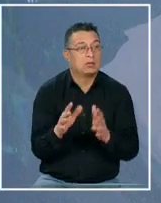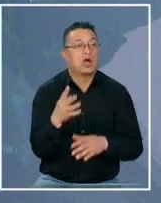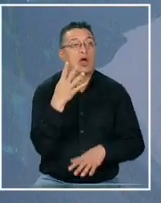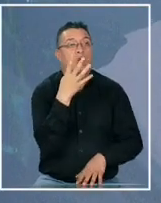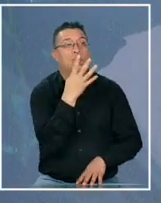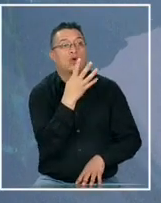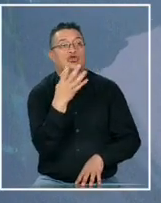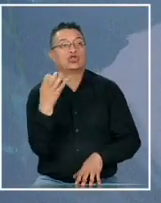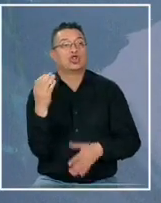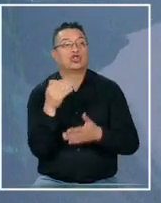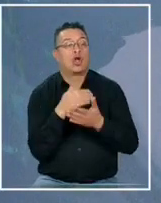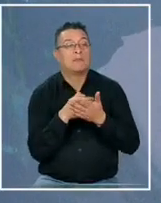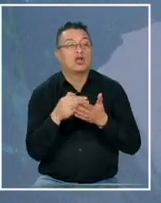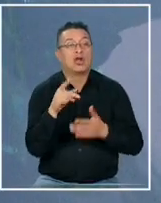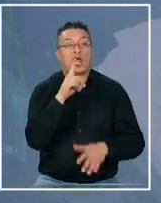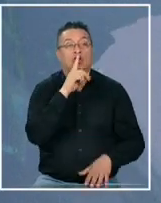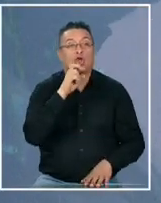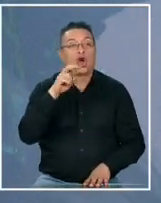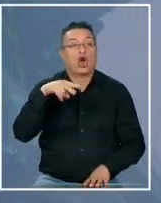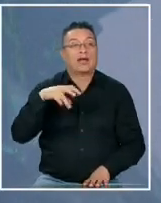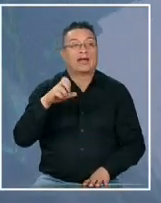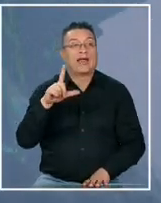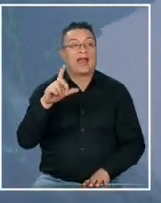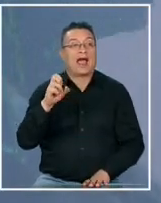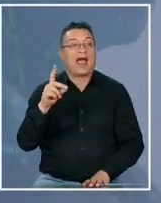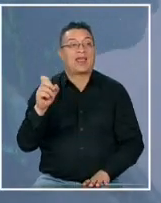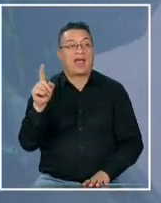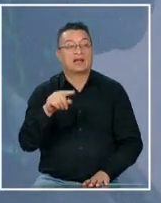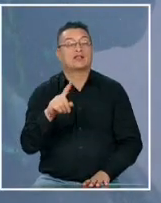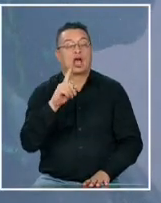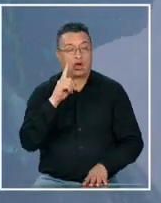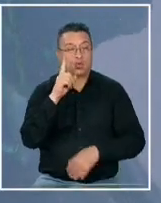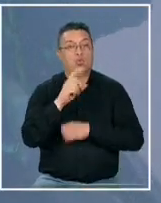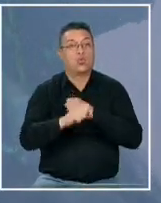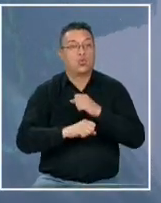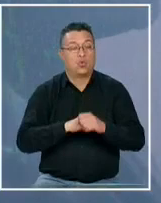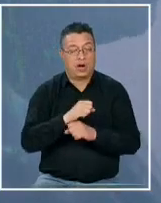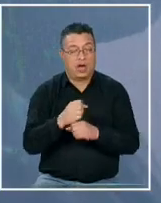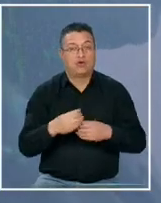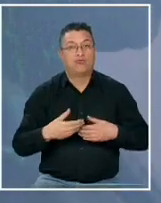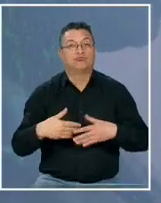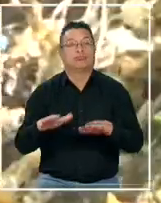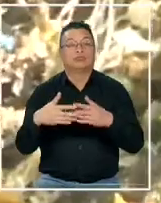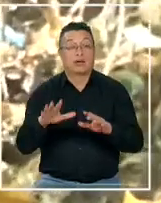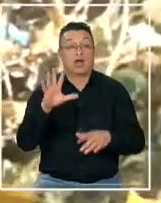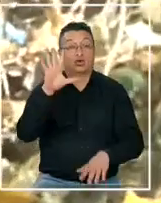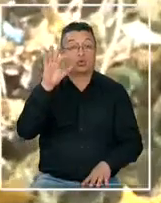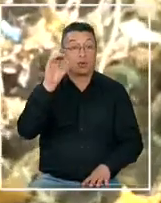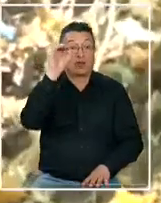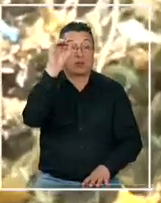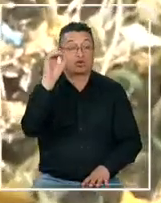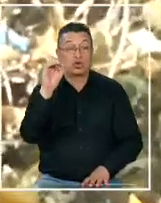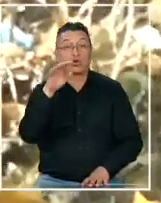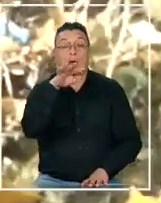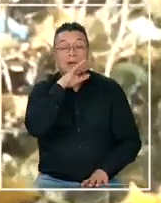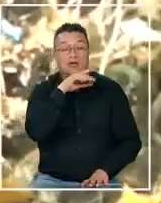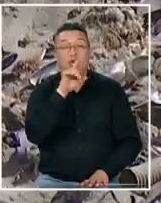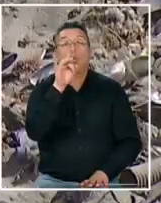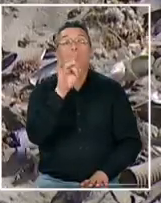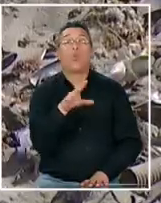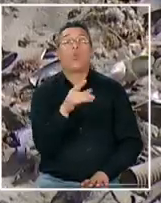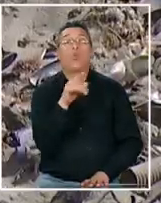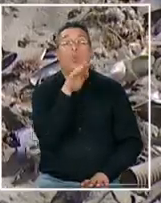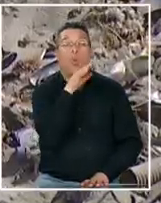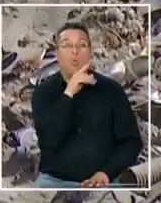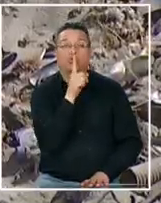400 millones de toneladas que se producen anualmente de eso la mitad es un plástico de un solo uso y de